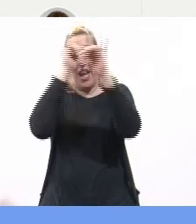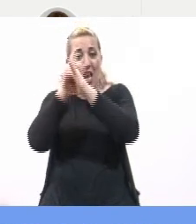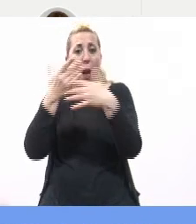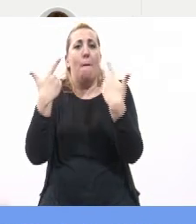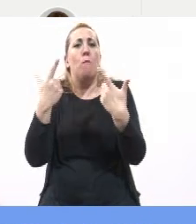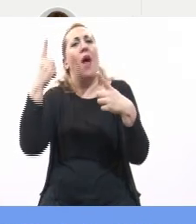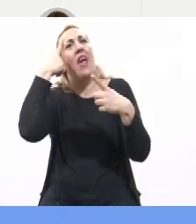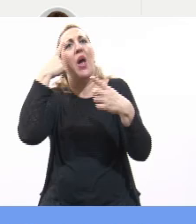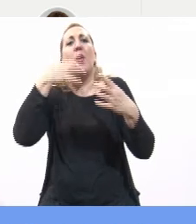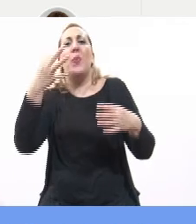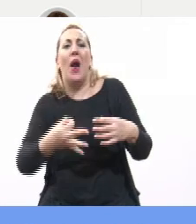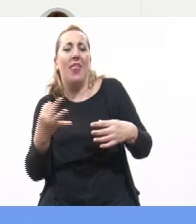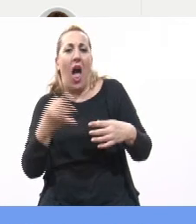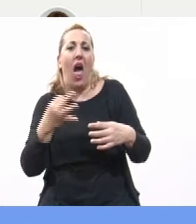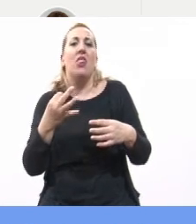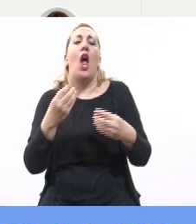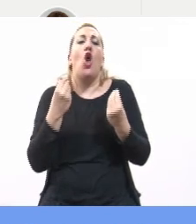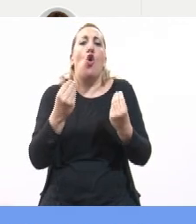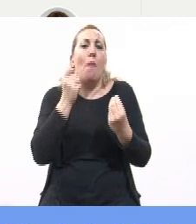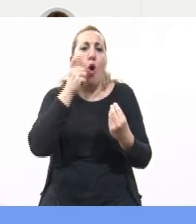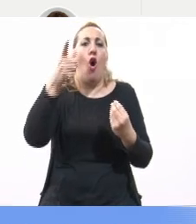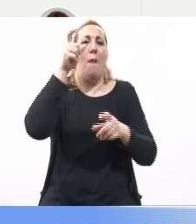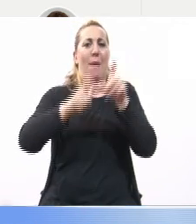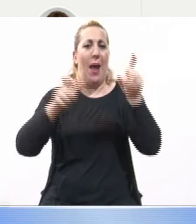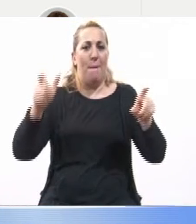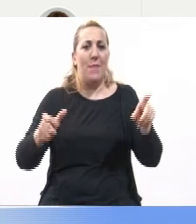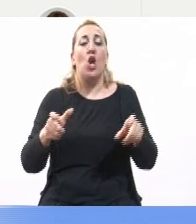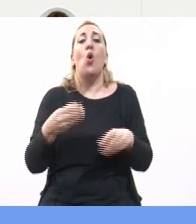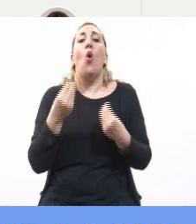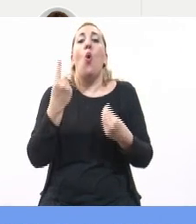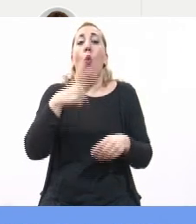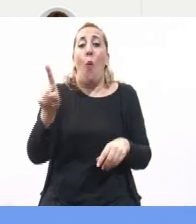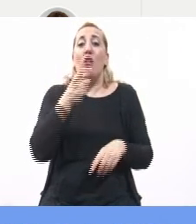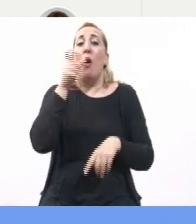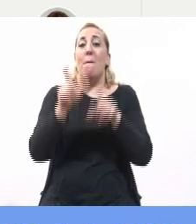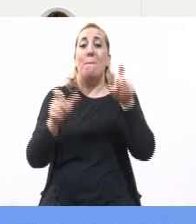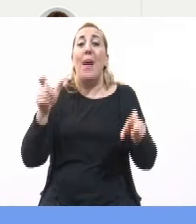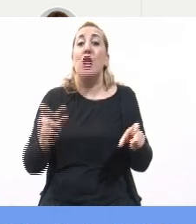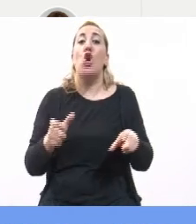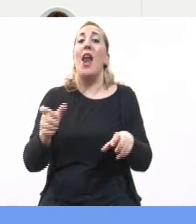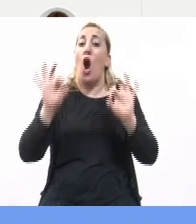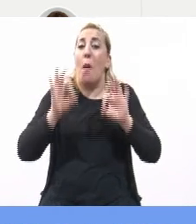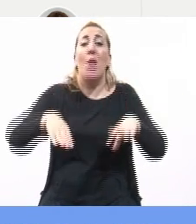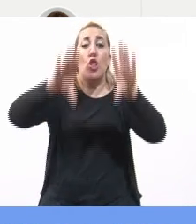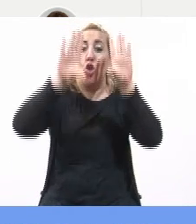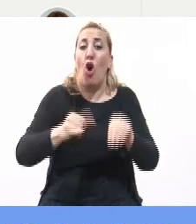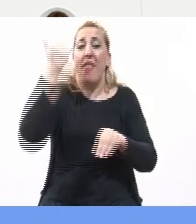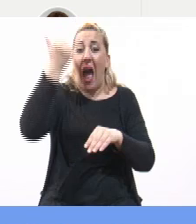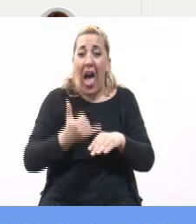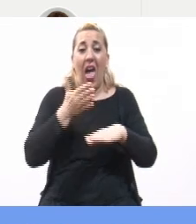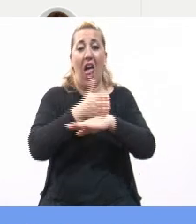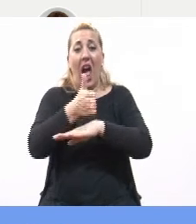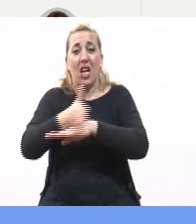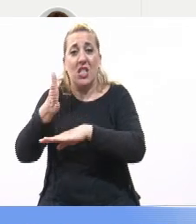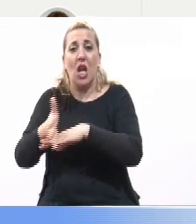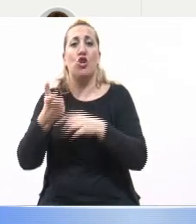considerarse verdaderos logros para la humanidad solo cuando todas las personas tengan acceso a su beneficio y